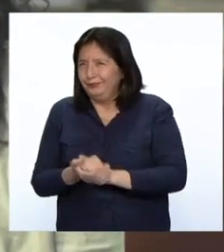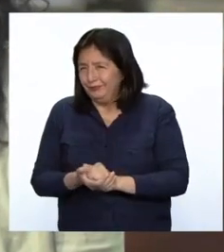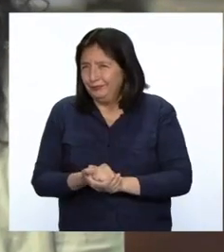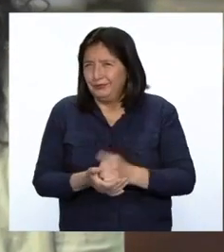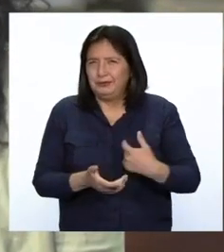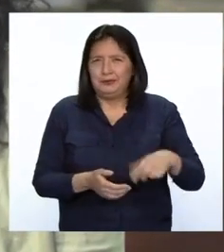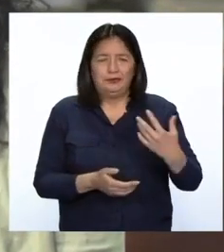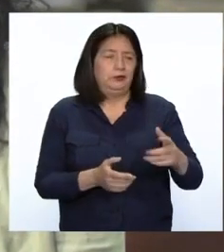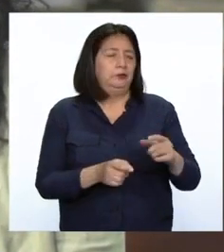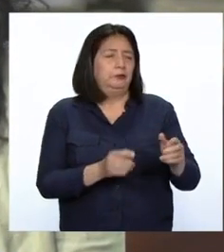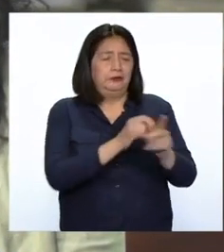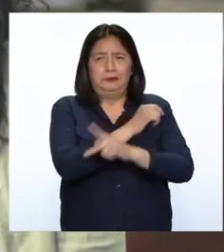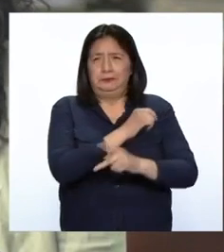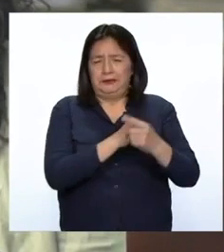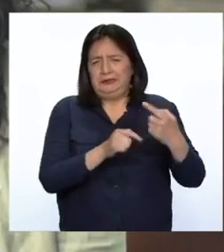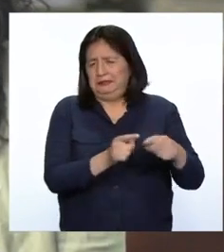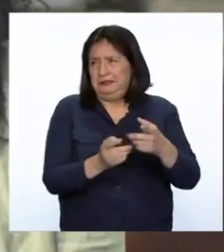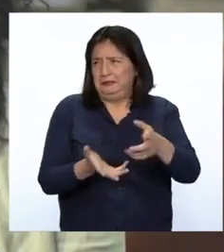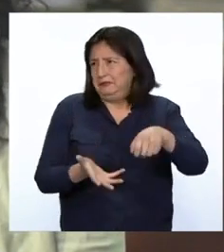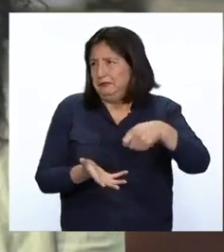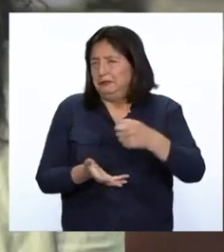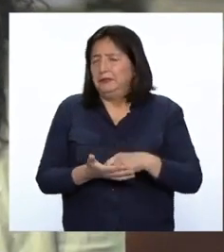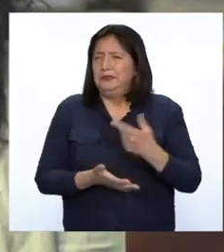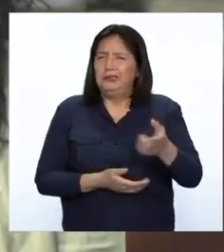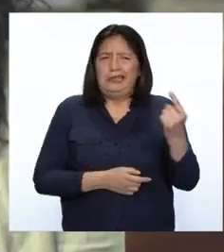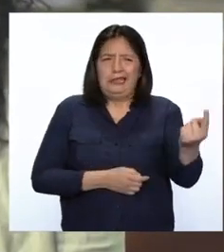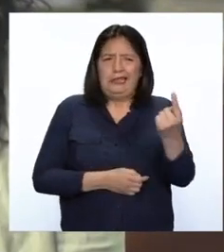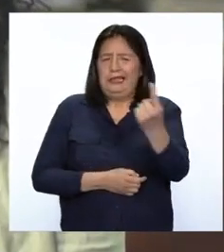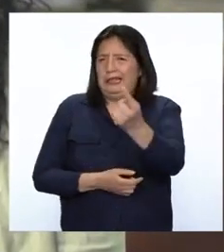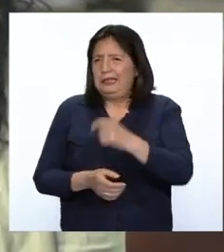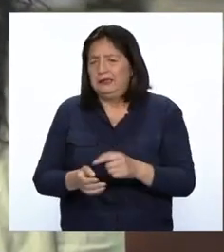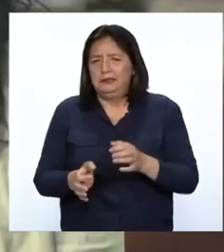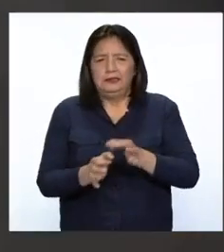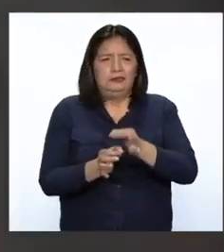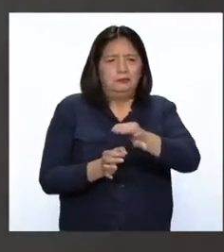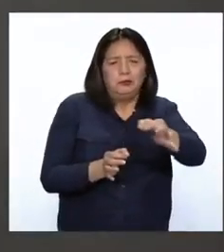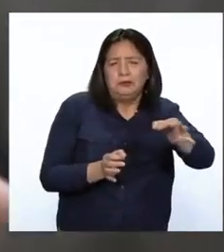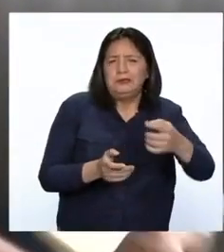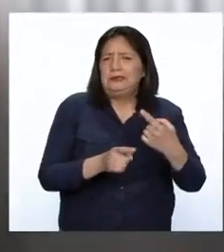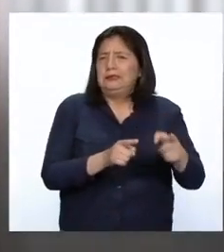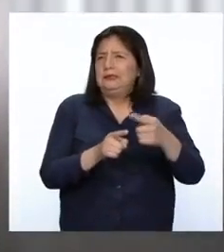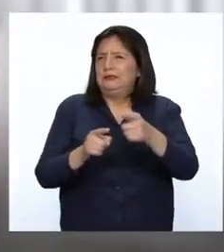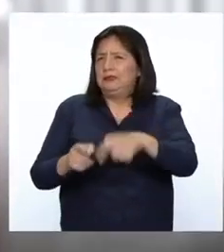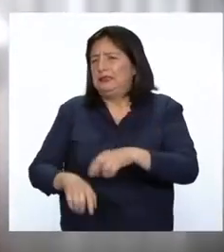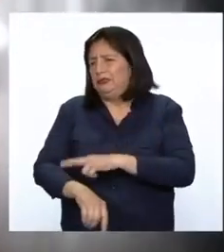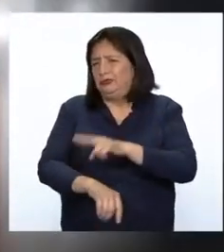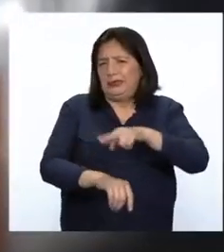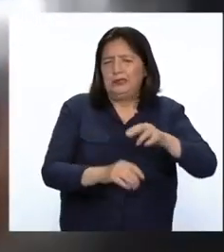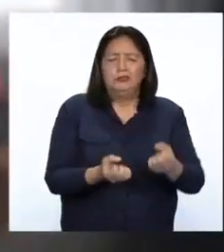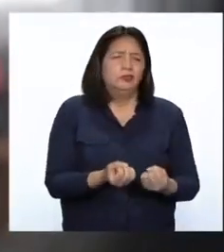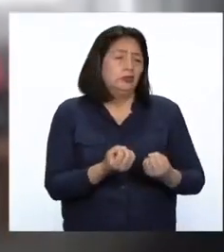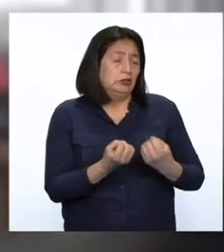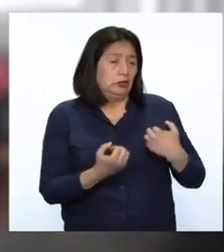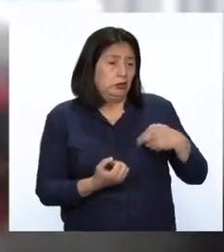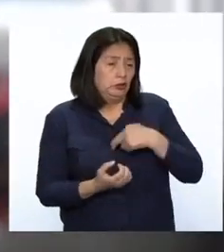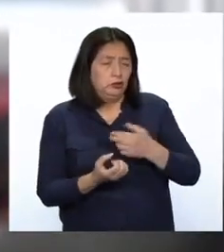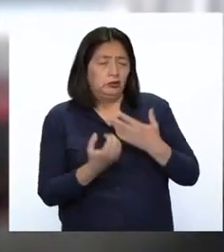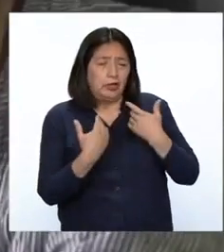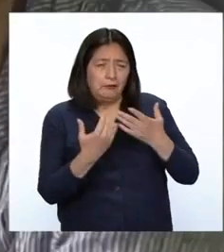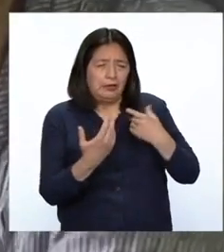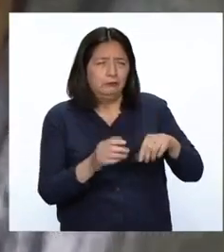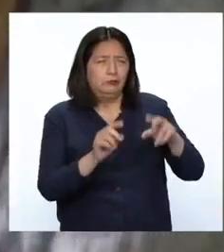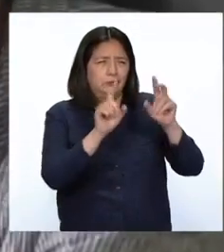el país. En cada región son diferentes. Si hablamos de estadísticas y del informe que hace